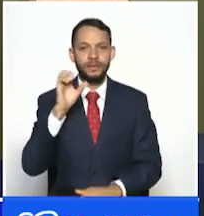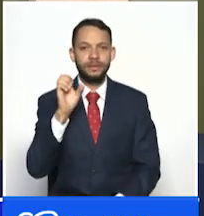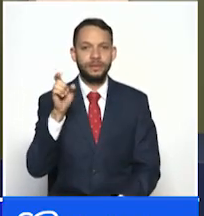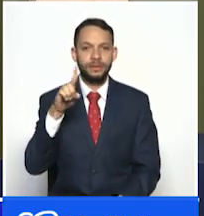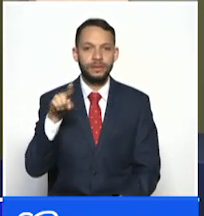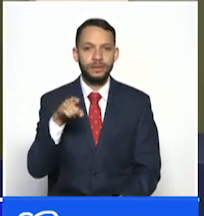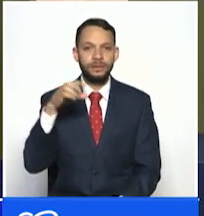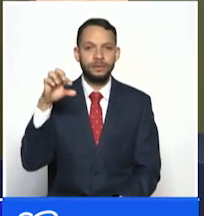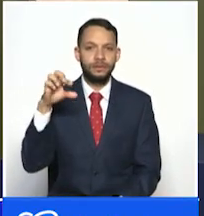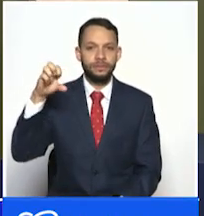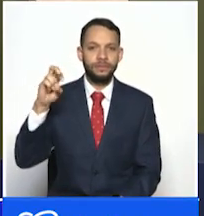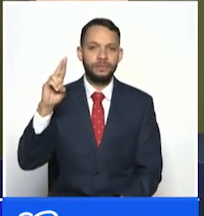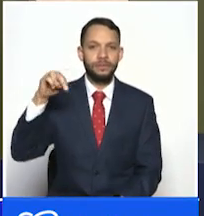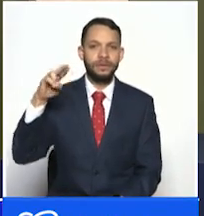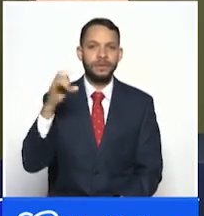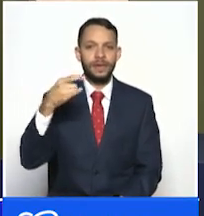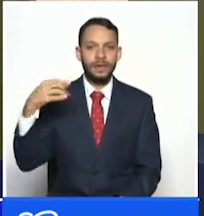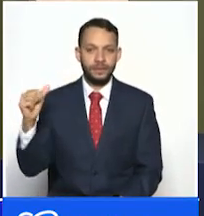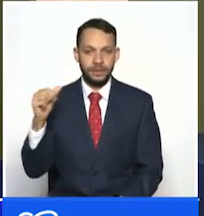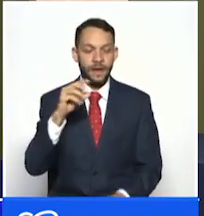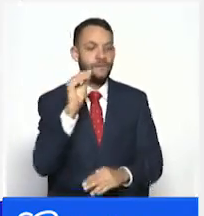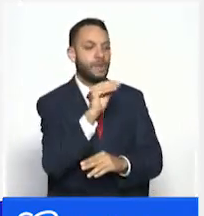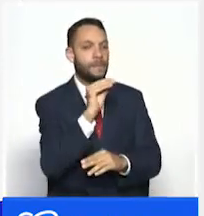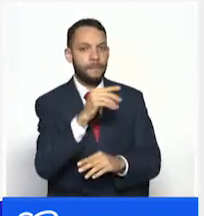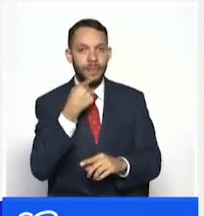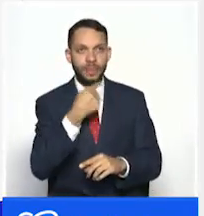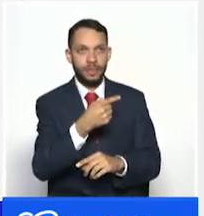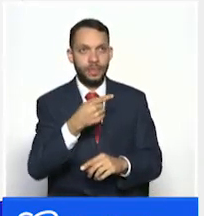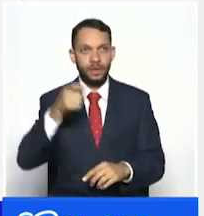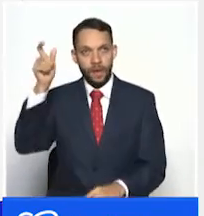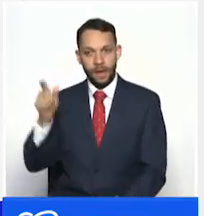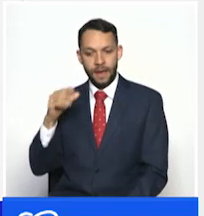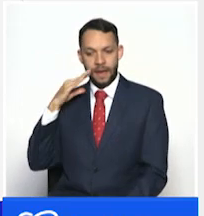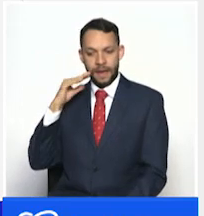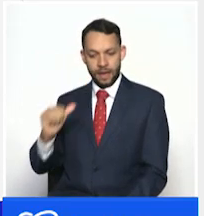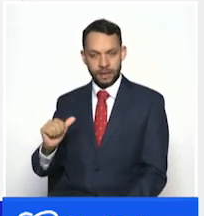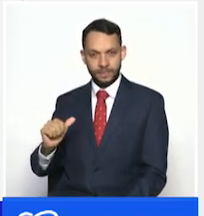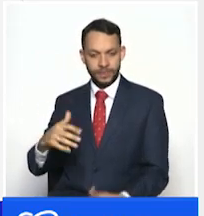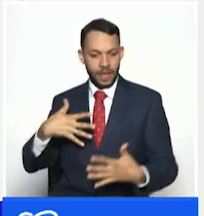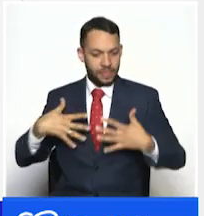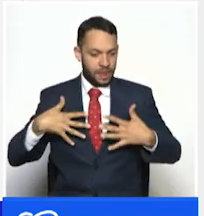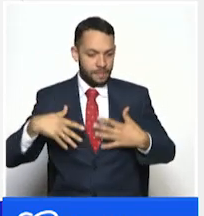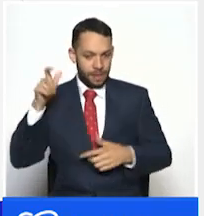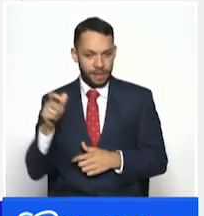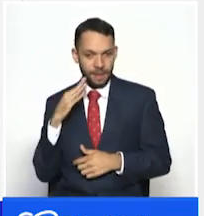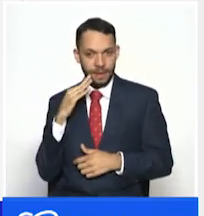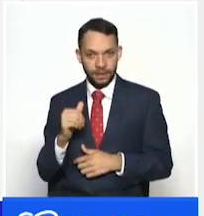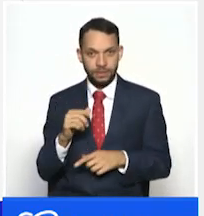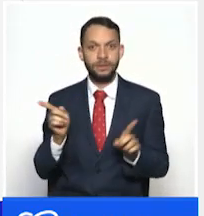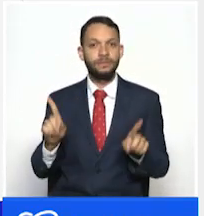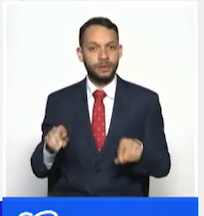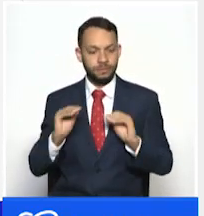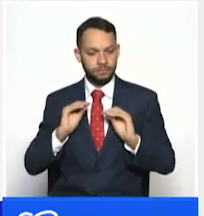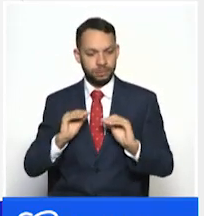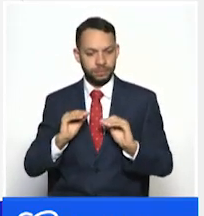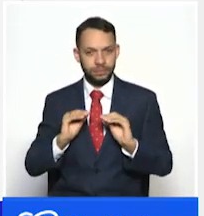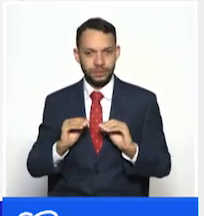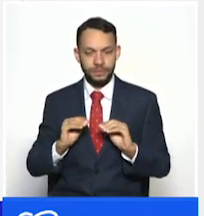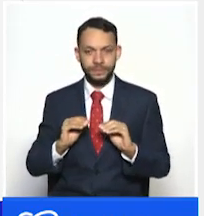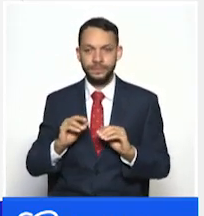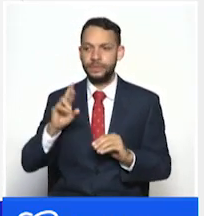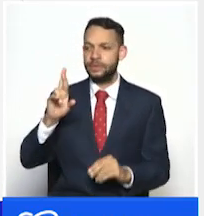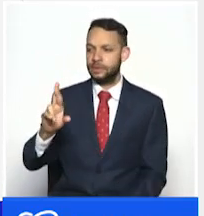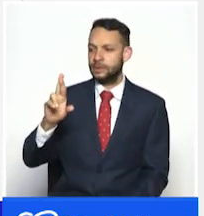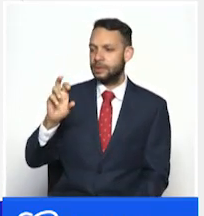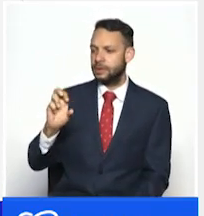técnico de la selección Colombia en una entrevista a un medio nacional pues la actriz aseguró y también reveló que Reinaldo